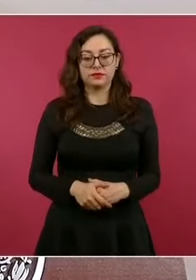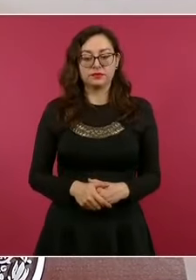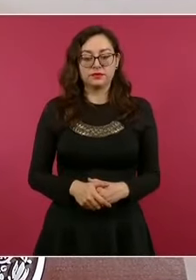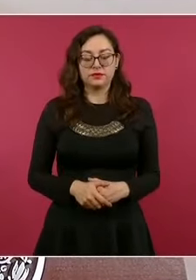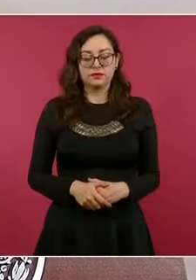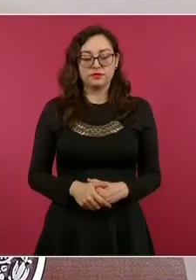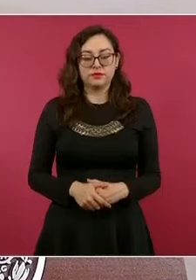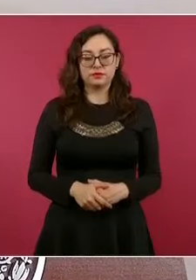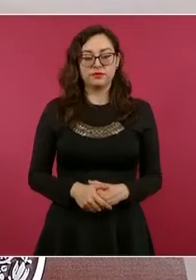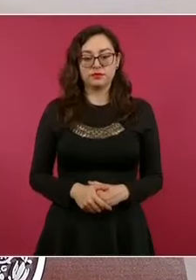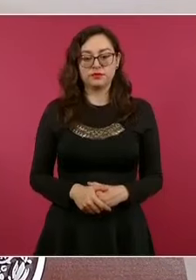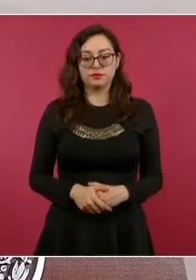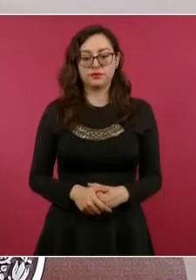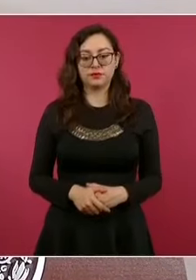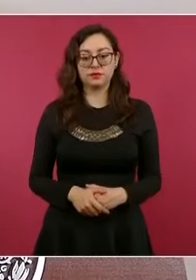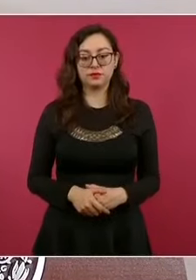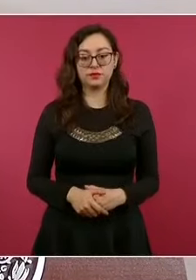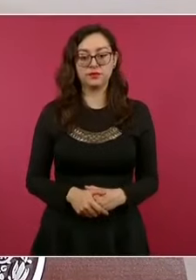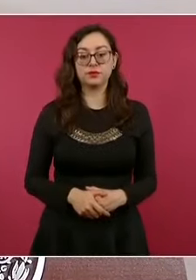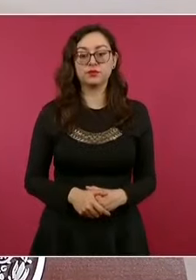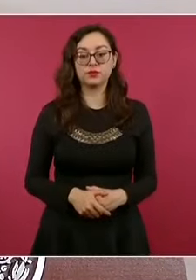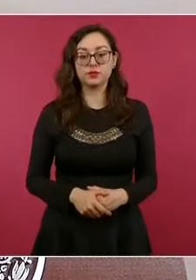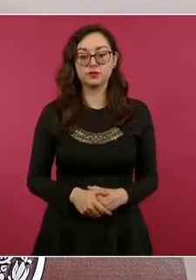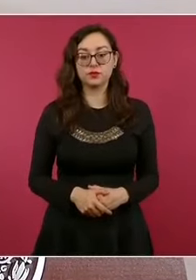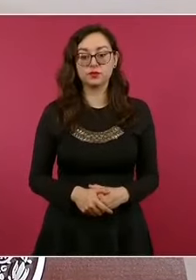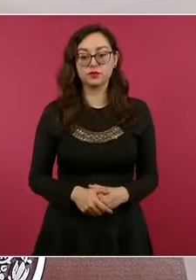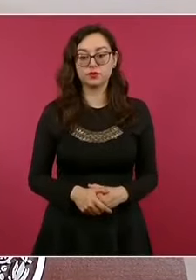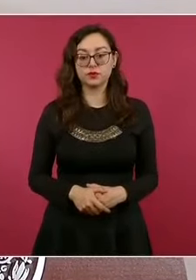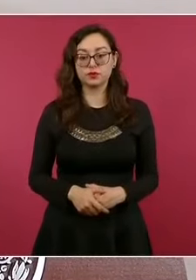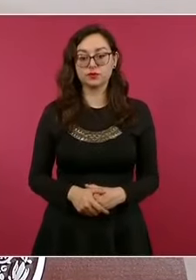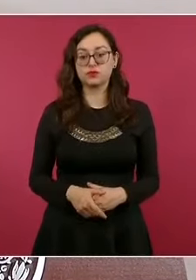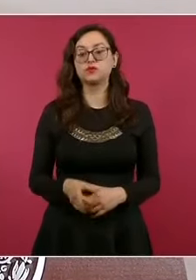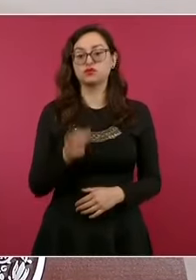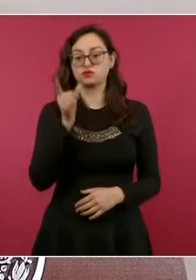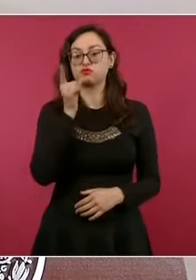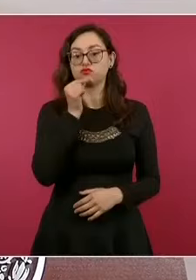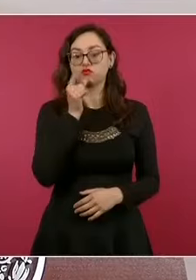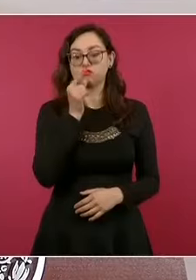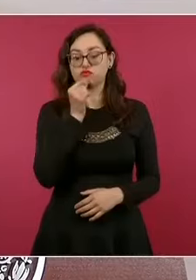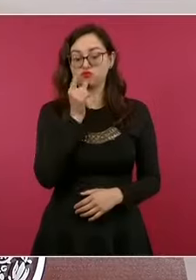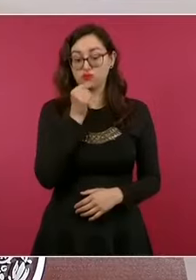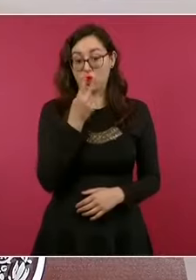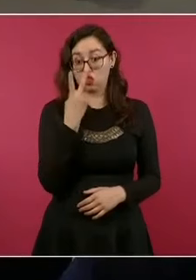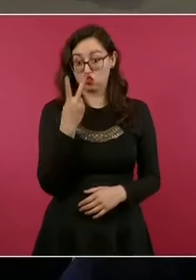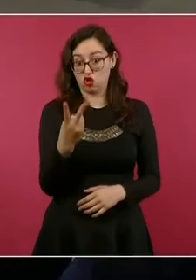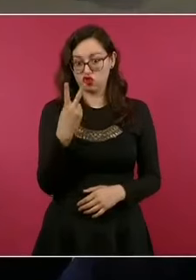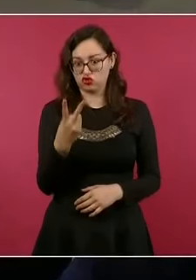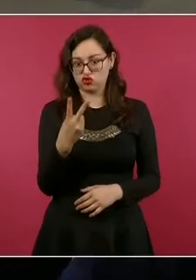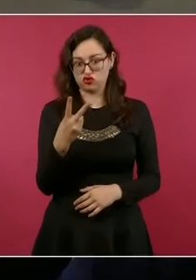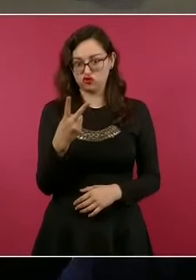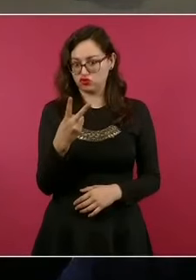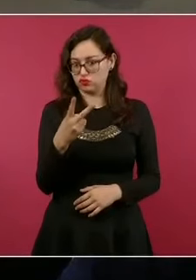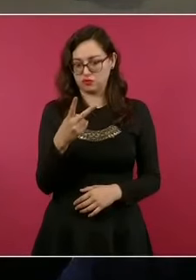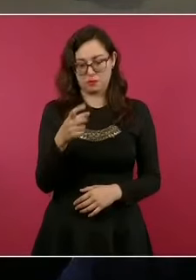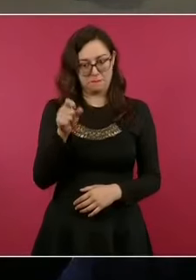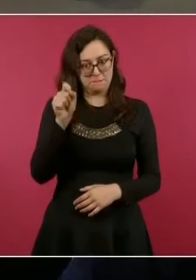Entonces, de los que participaron se detuvo a dos y